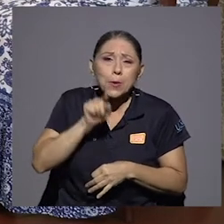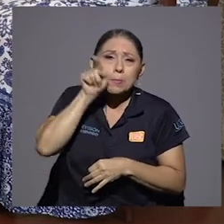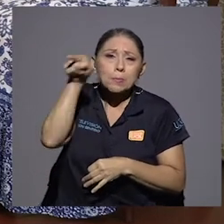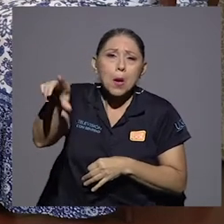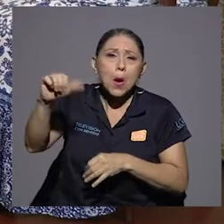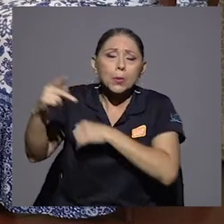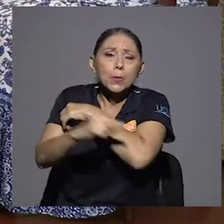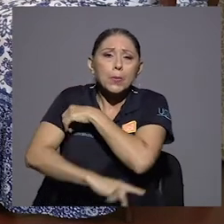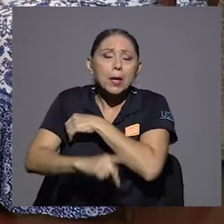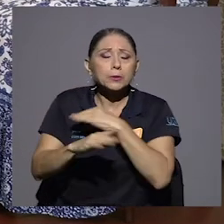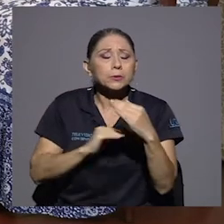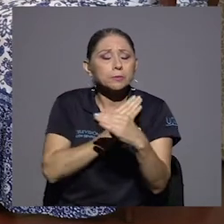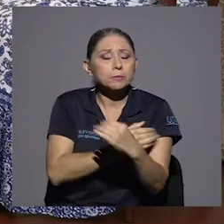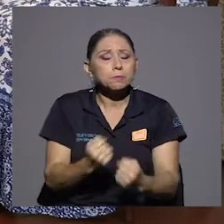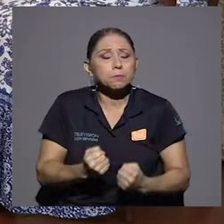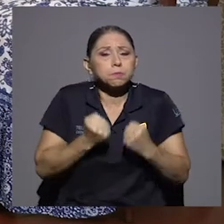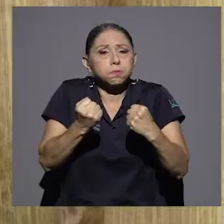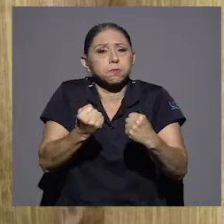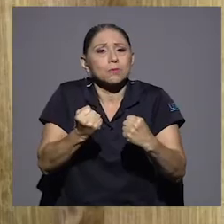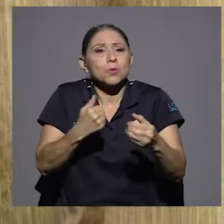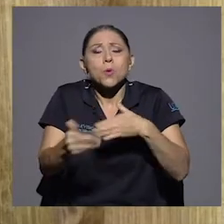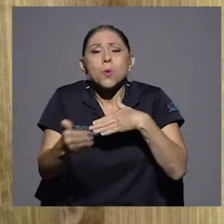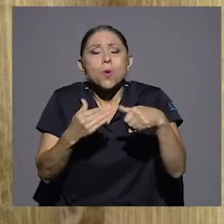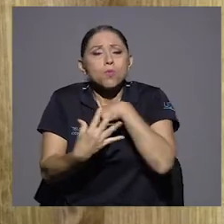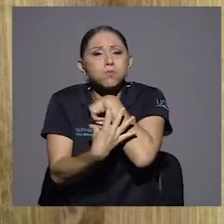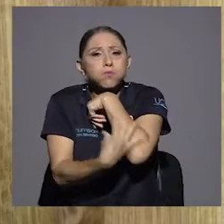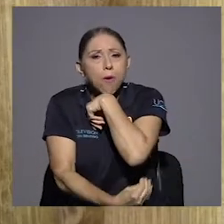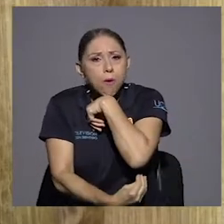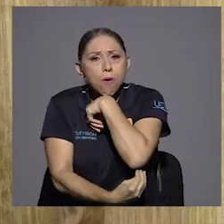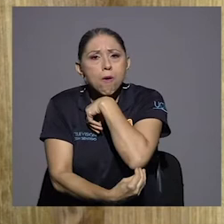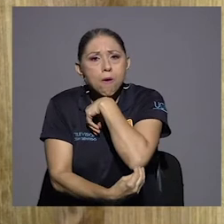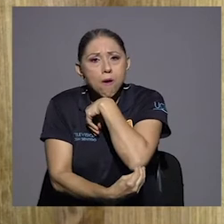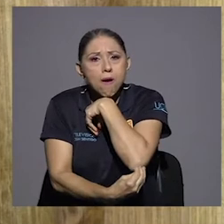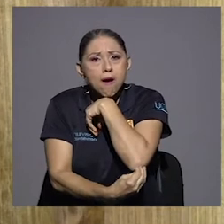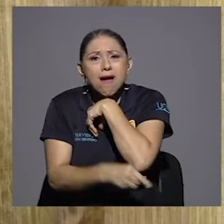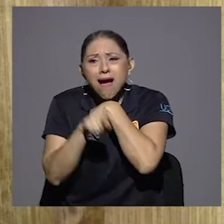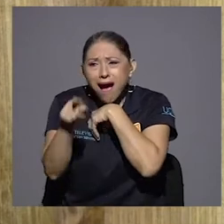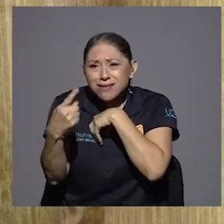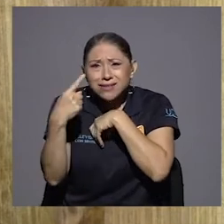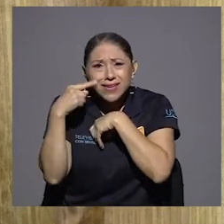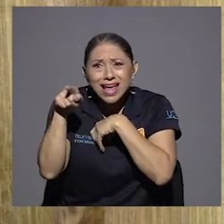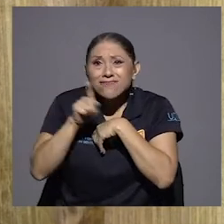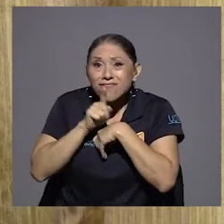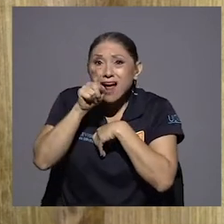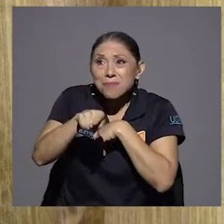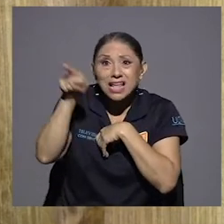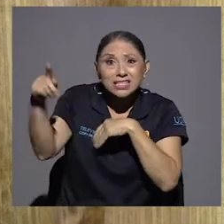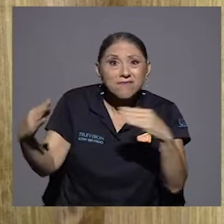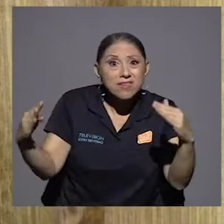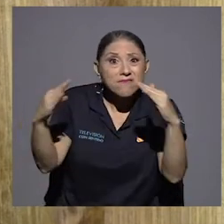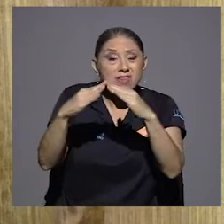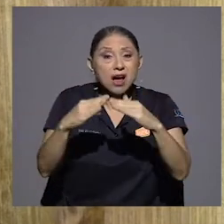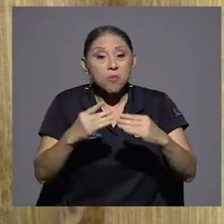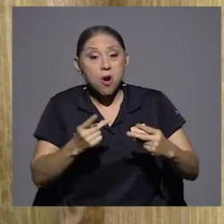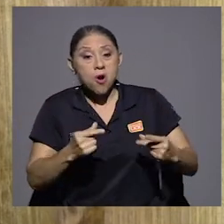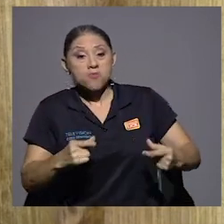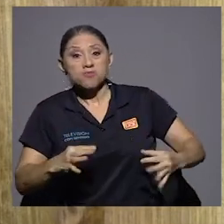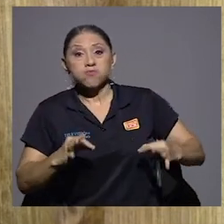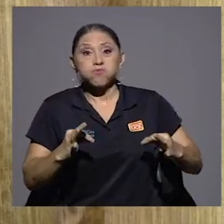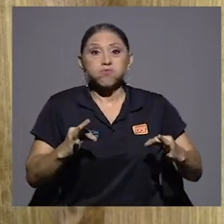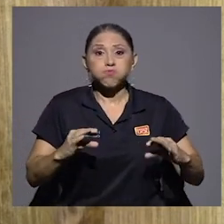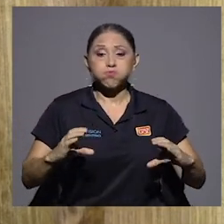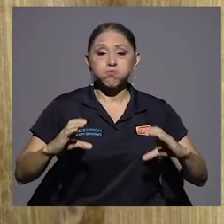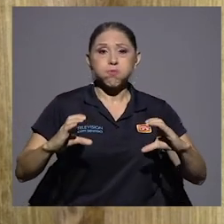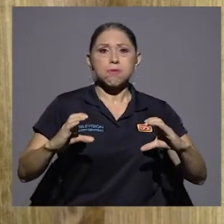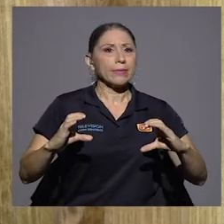Y las imágenes retratan que las condiciones en las que se vivían eran de opulencia, que es algo muy importante. Y